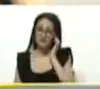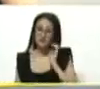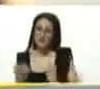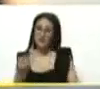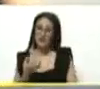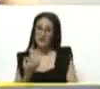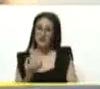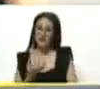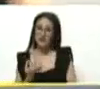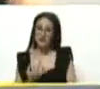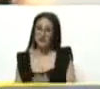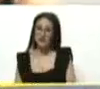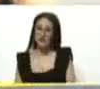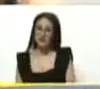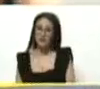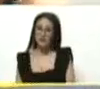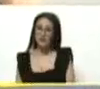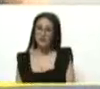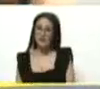uno